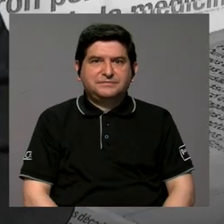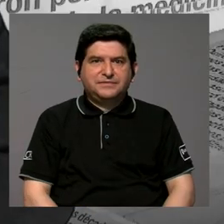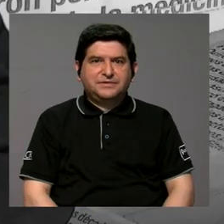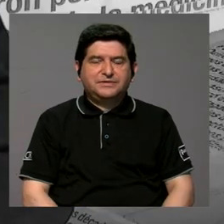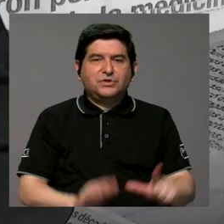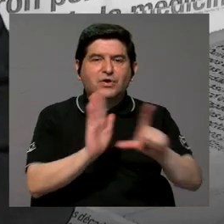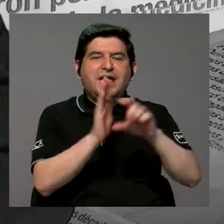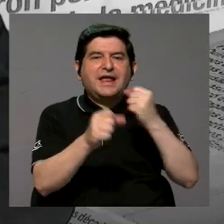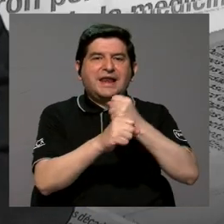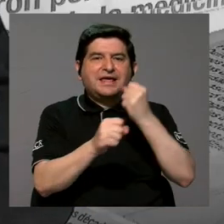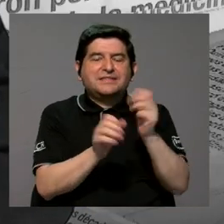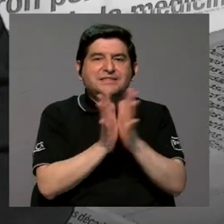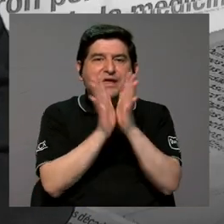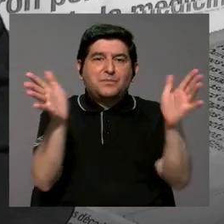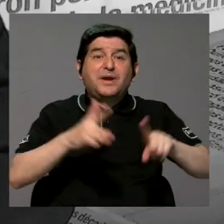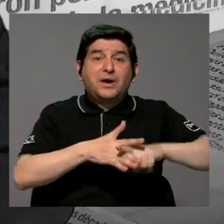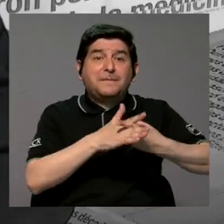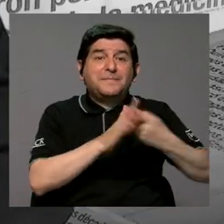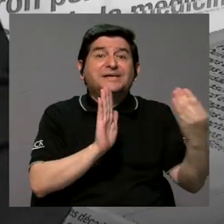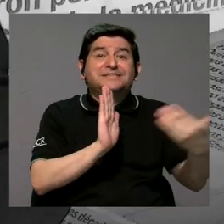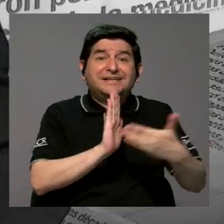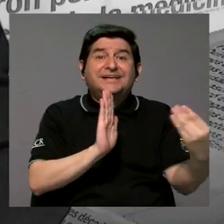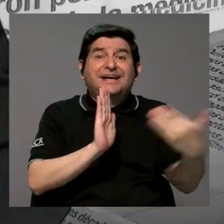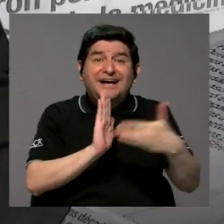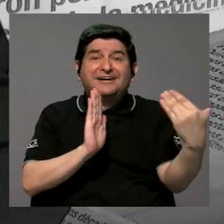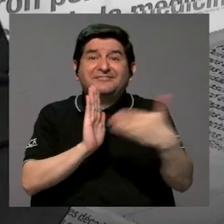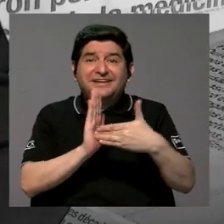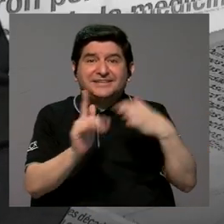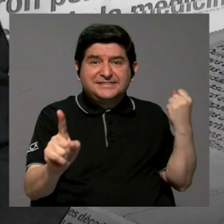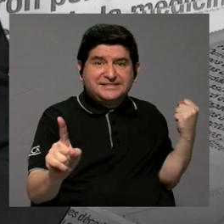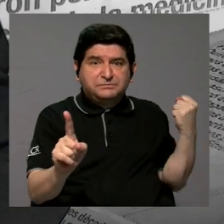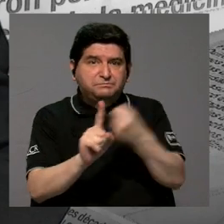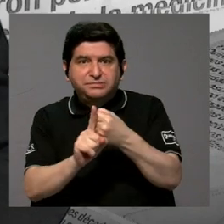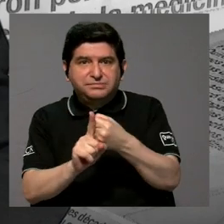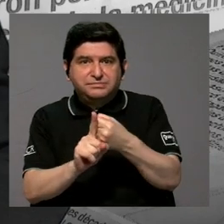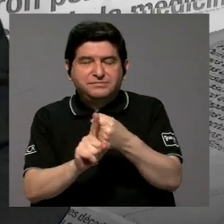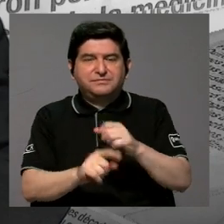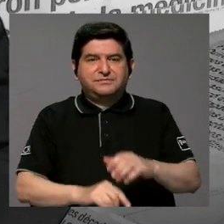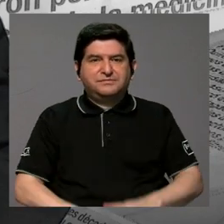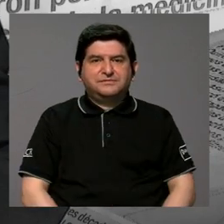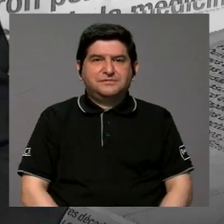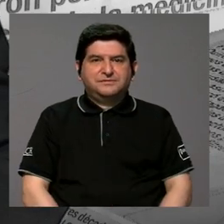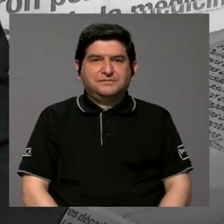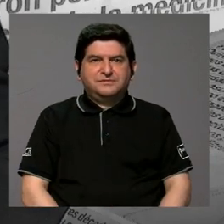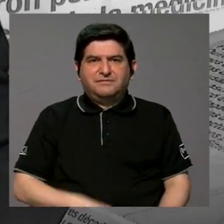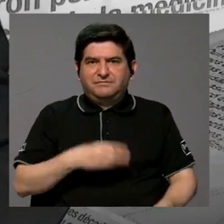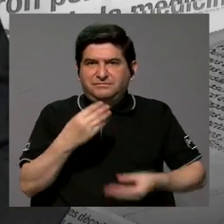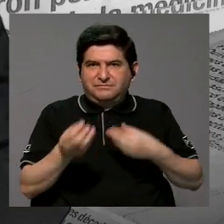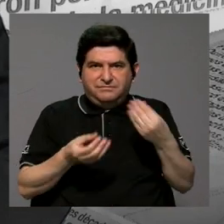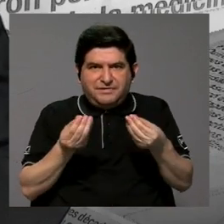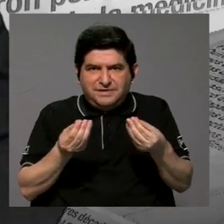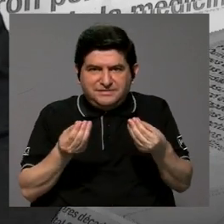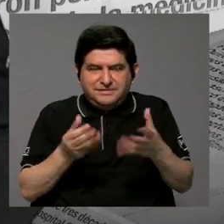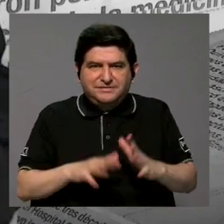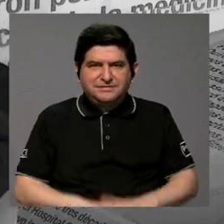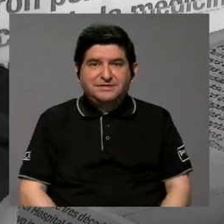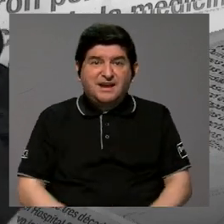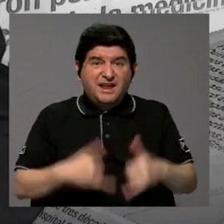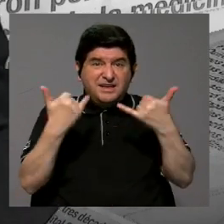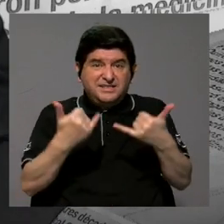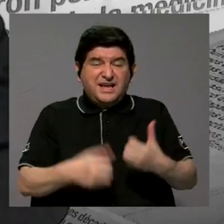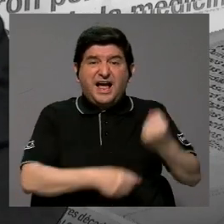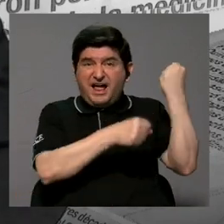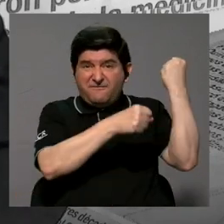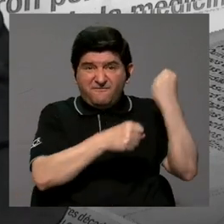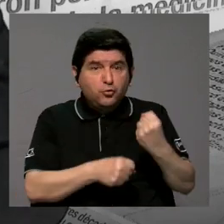y la ley de empleo público ya empieza a sufrir ciertos impactos que hacen que entonces ya no se ya